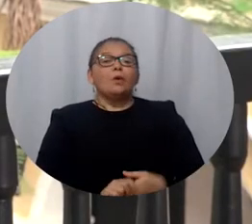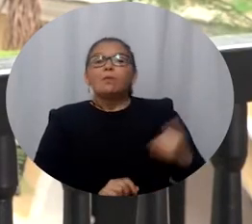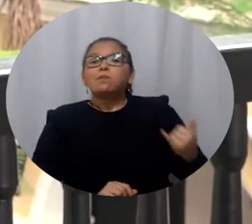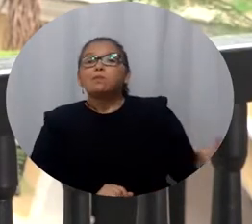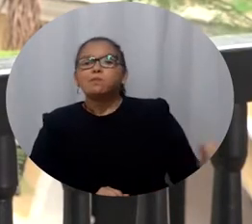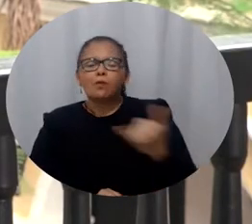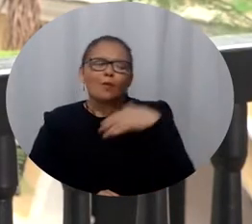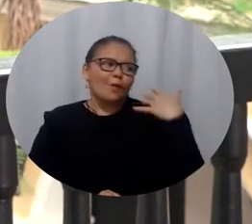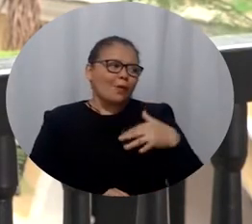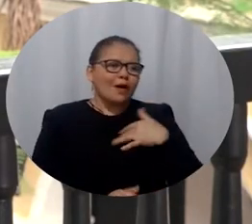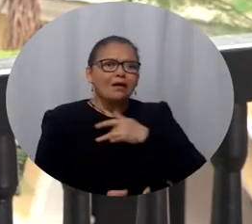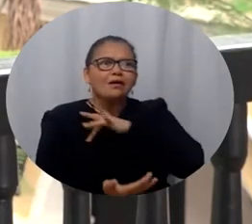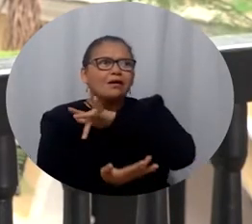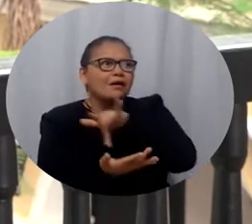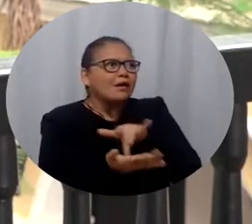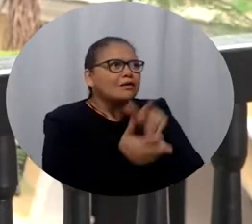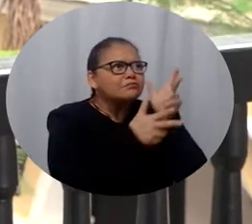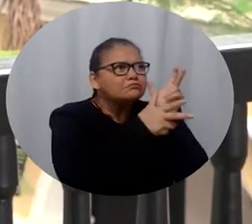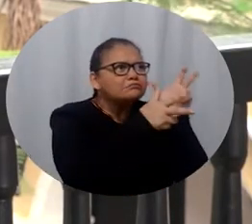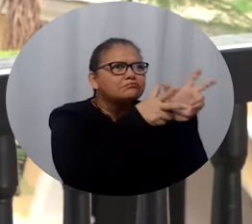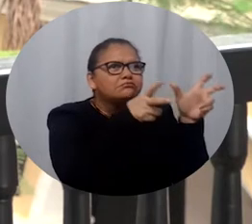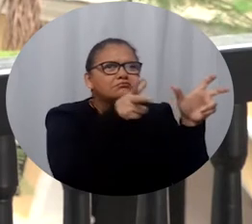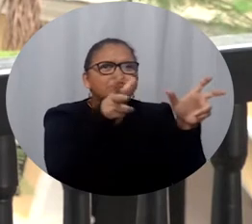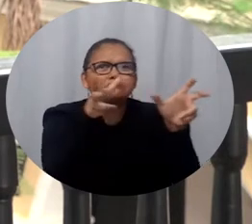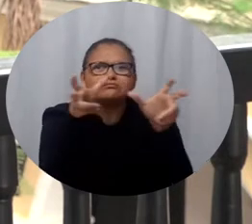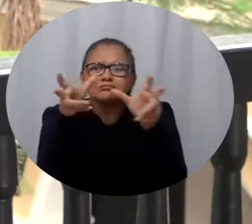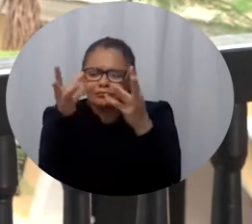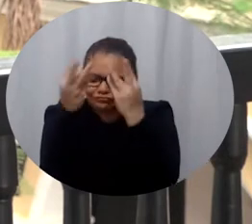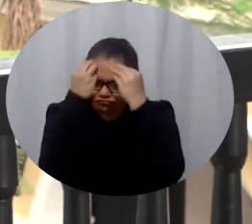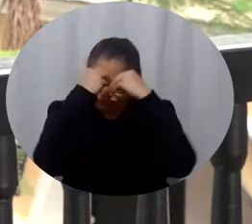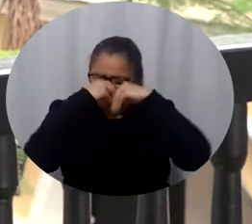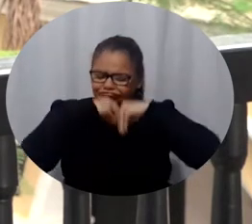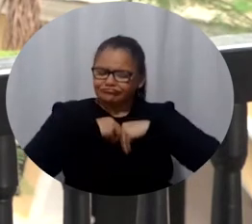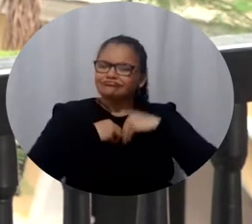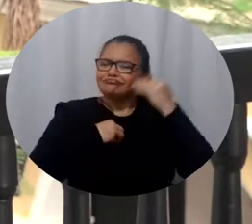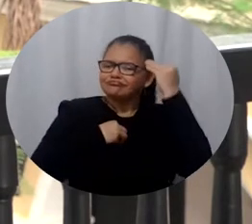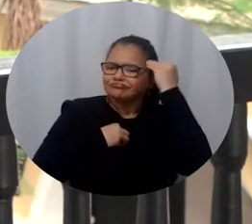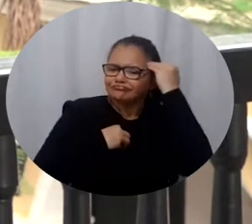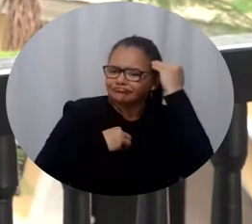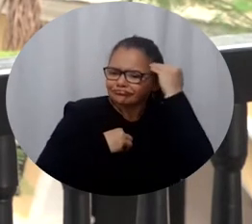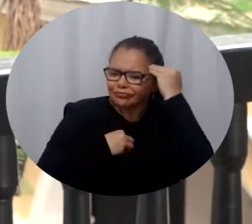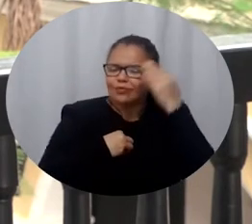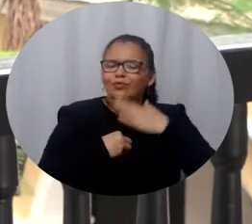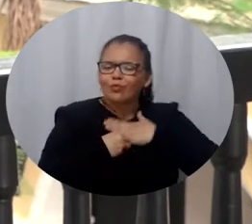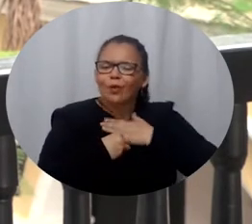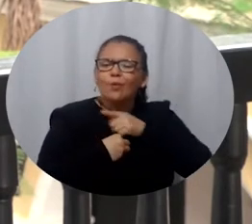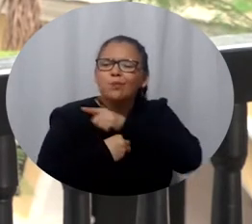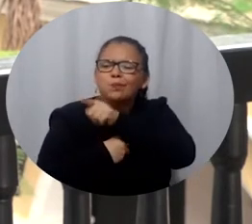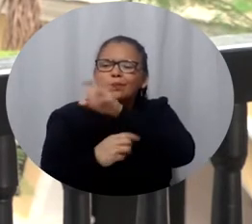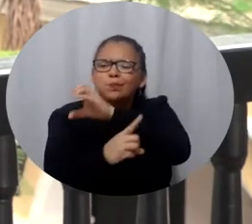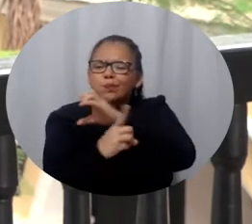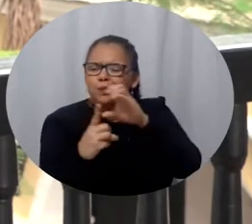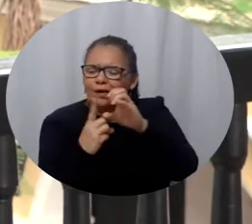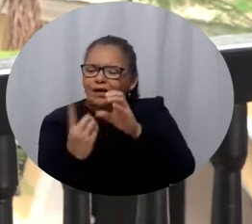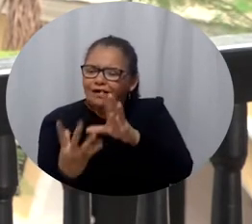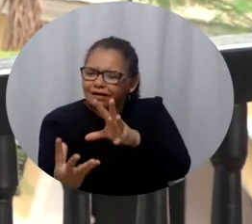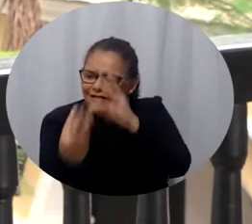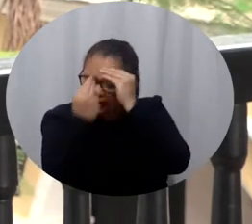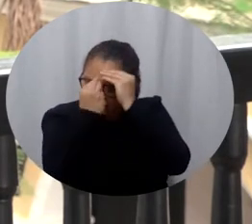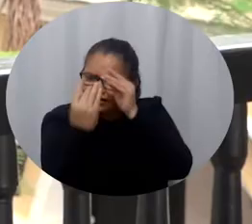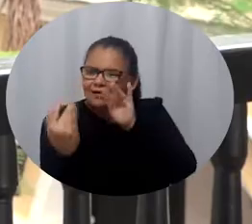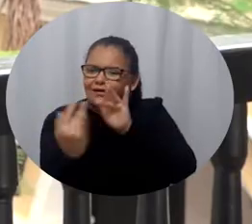genera sabiduría, es un espacio que genera el encuentro o el